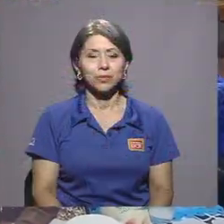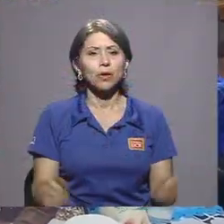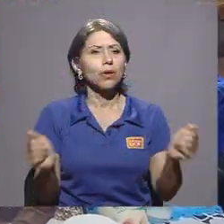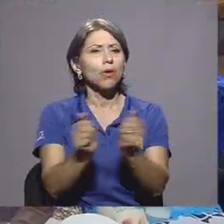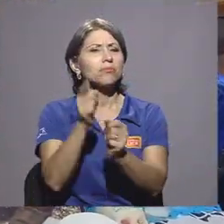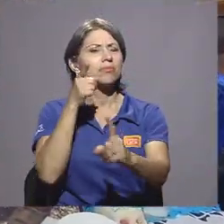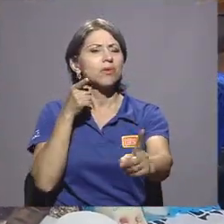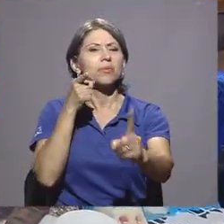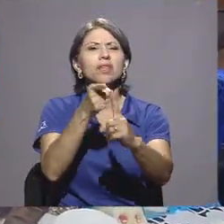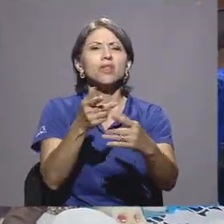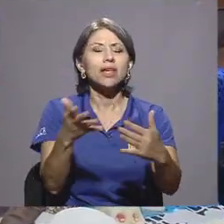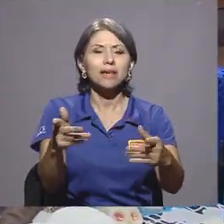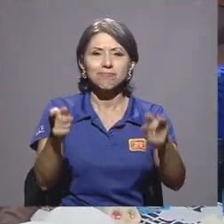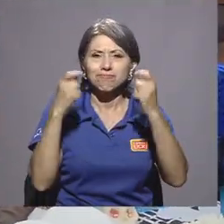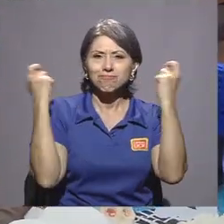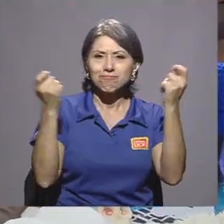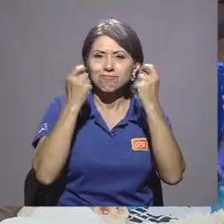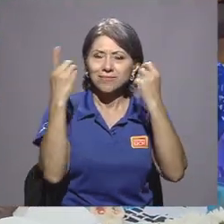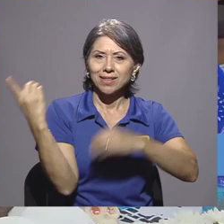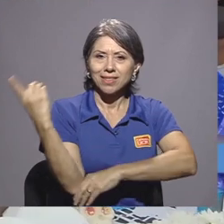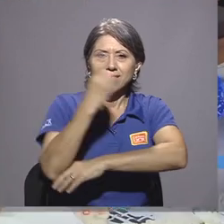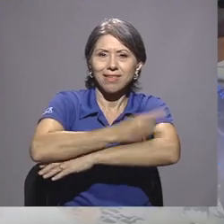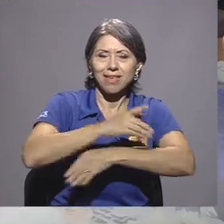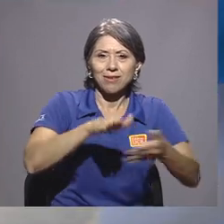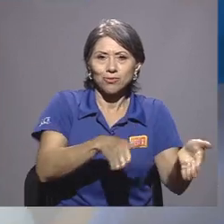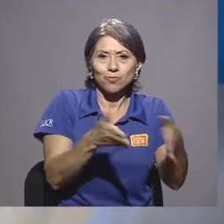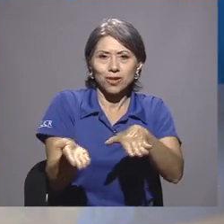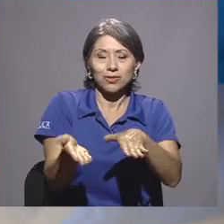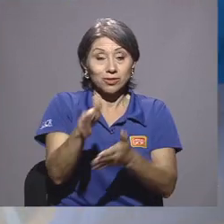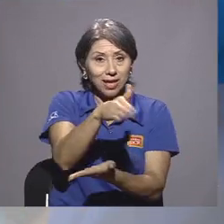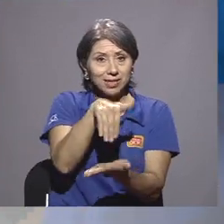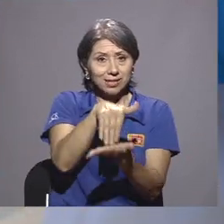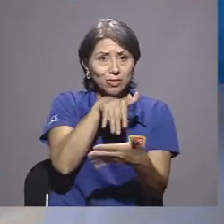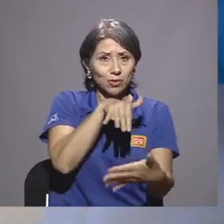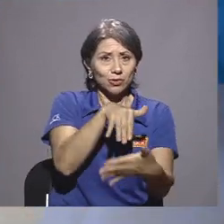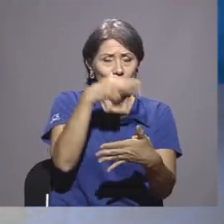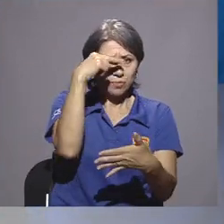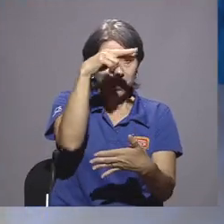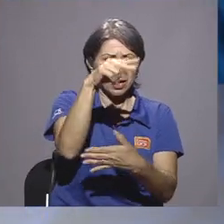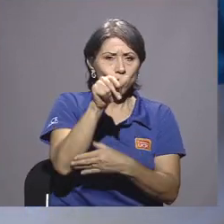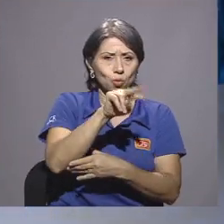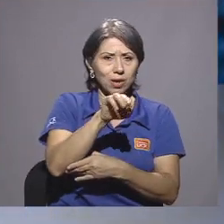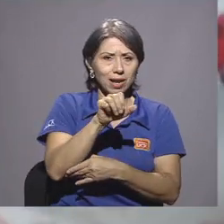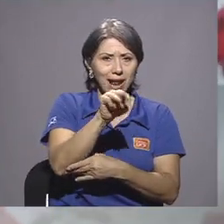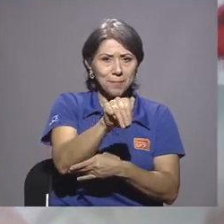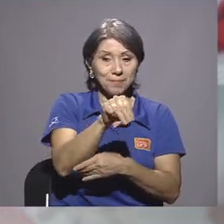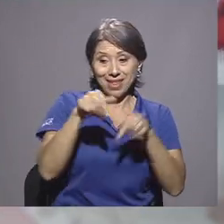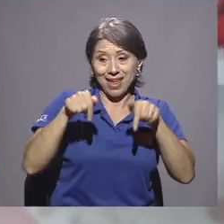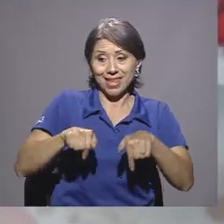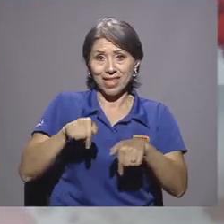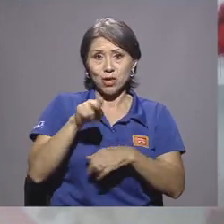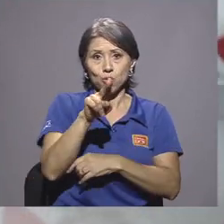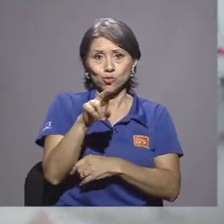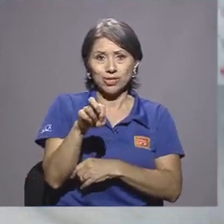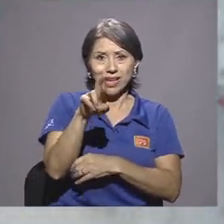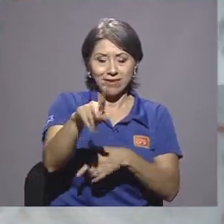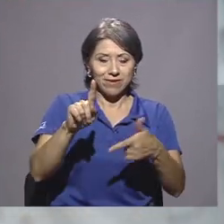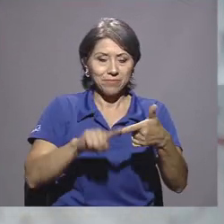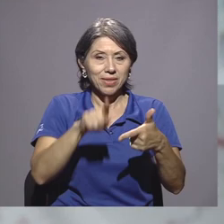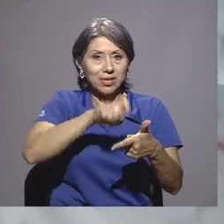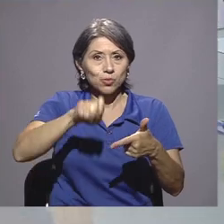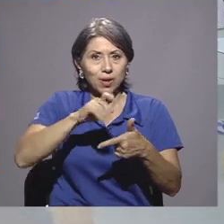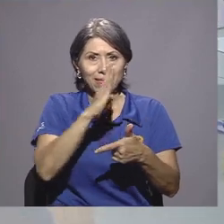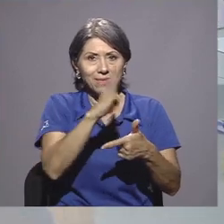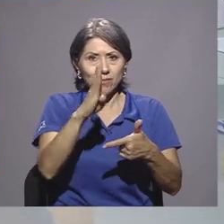Con el objetivo de conmemorar el Día de los Muertos, el Centro de Estudios Mexicanos de la UNAM en la UCR, la Escuela de